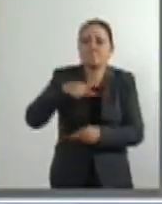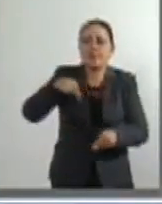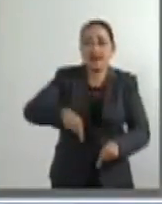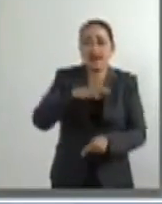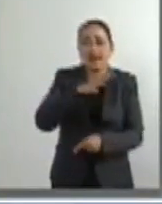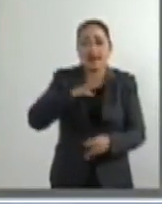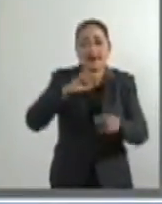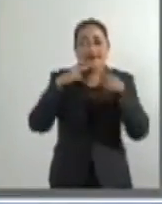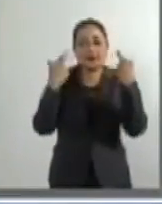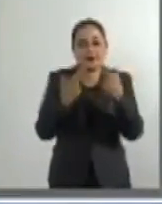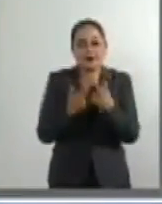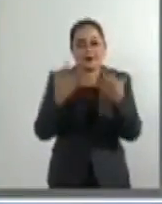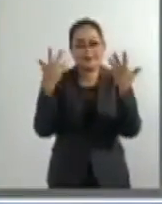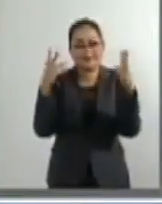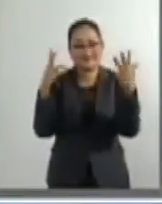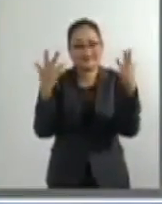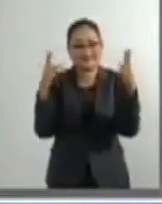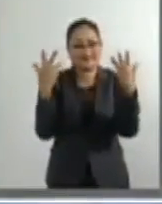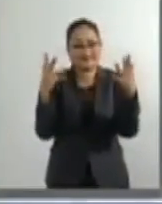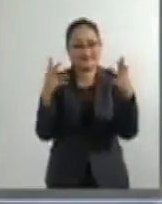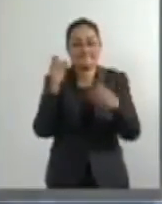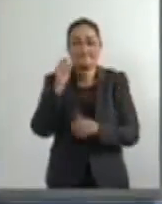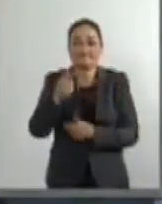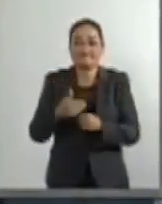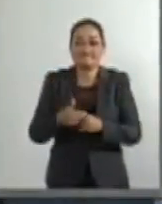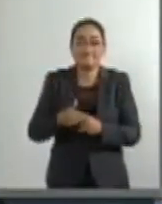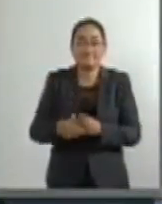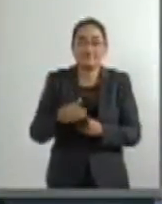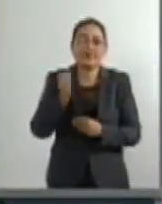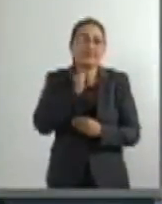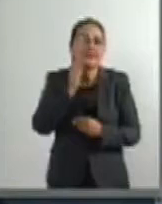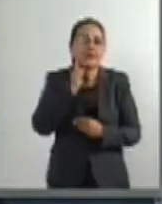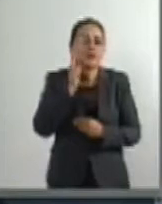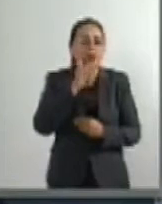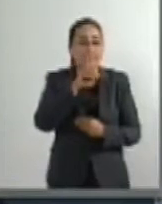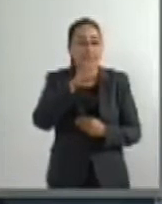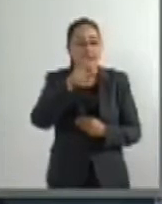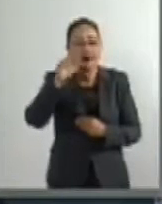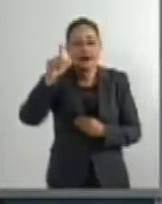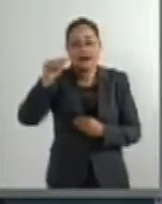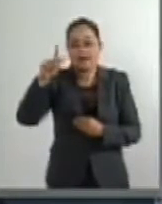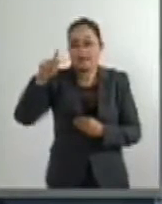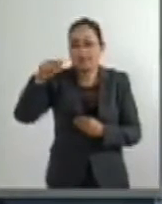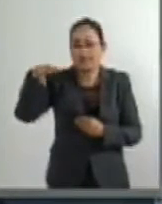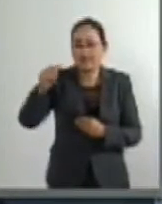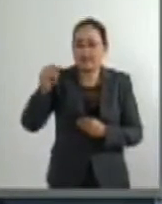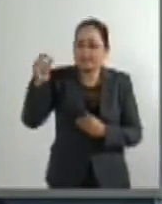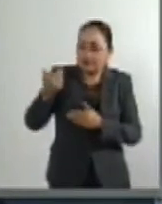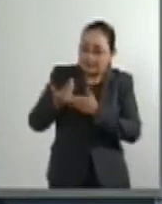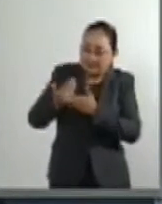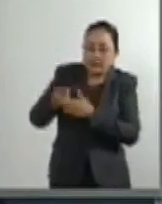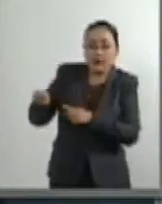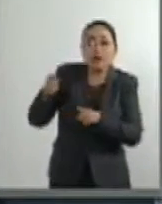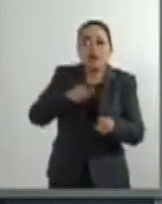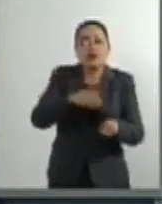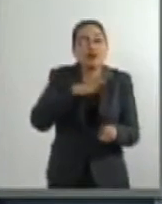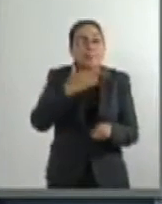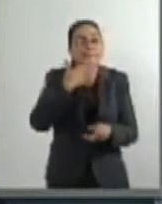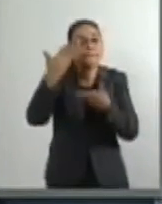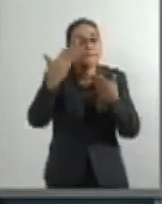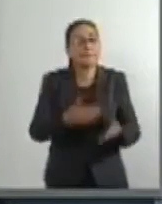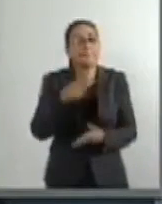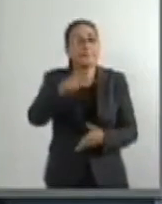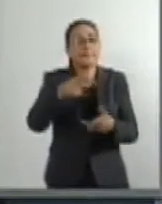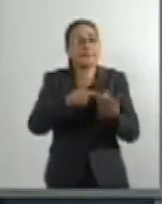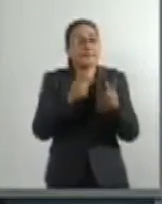sesión. Y finalmente, le ruego unos minutos a la senadora de la Peña. Esta mesa directiva también le da la más cordial bienvenida